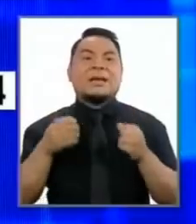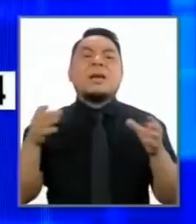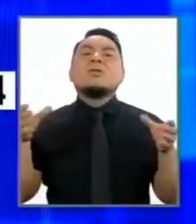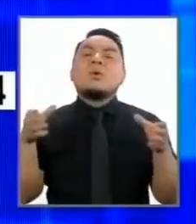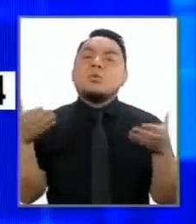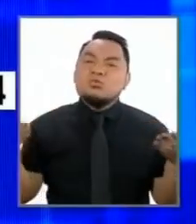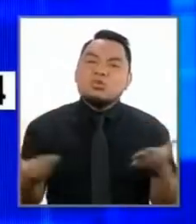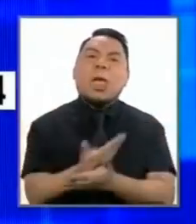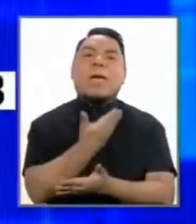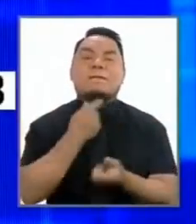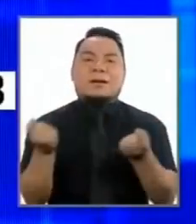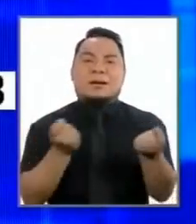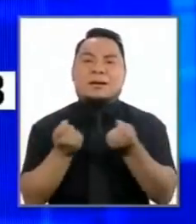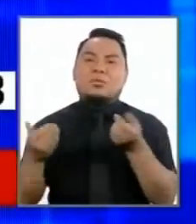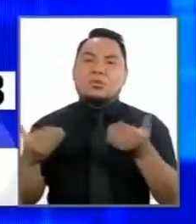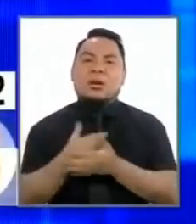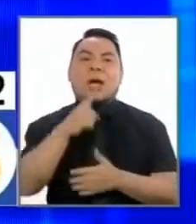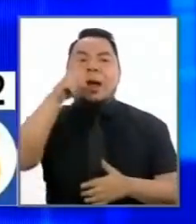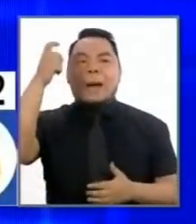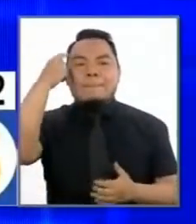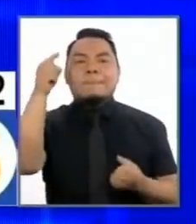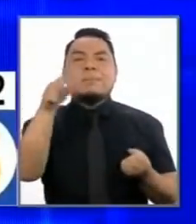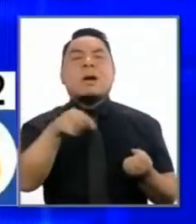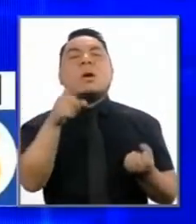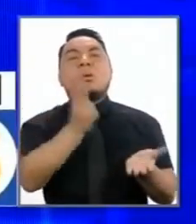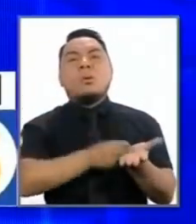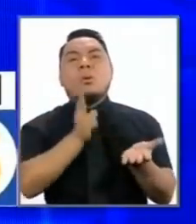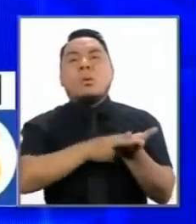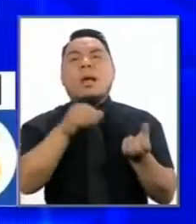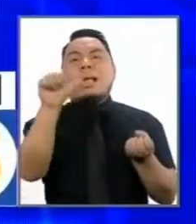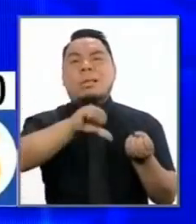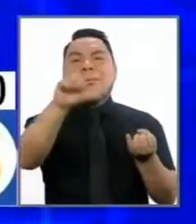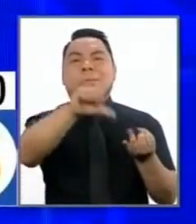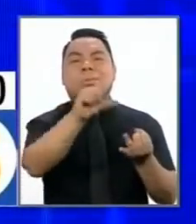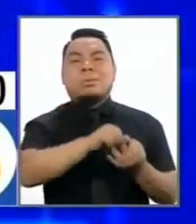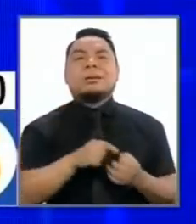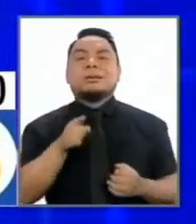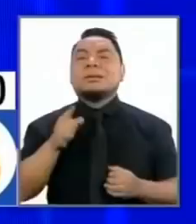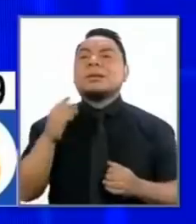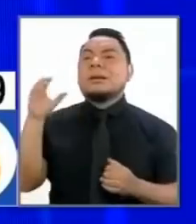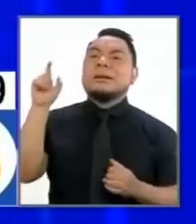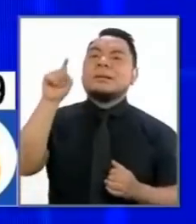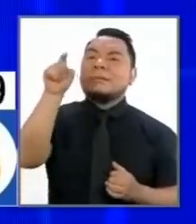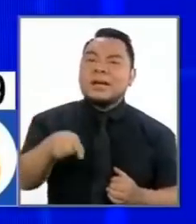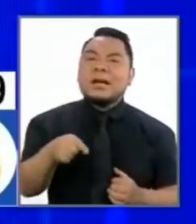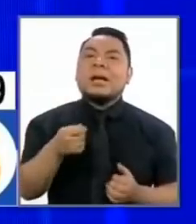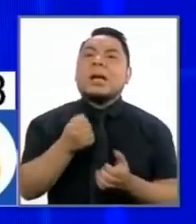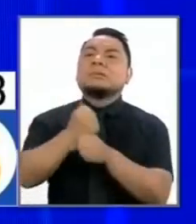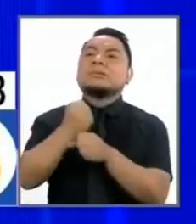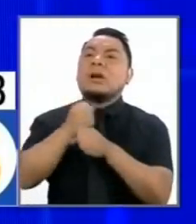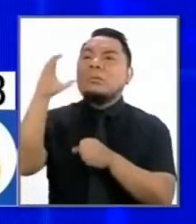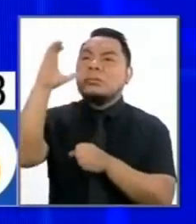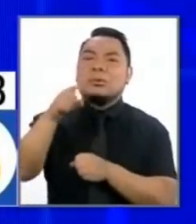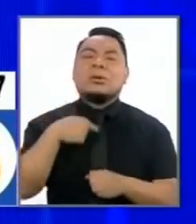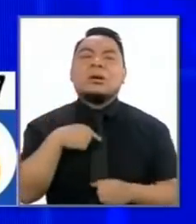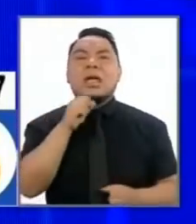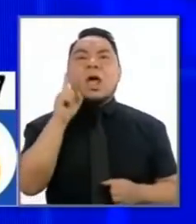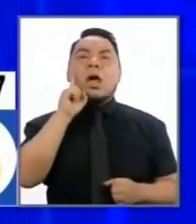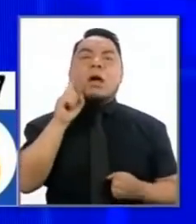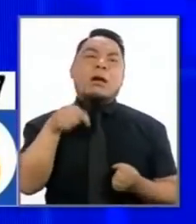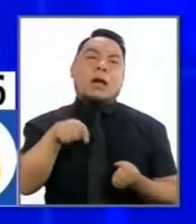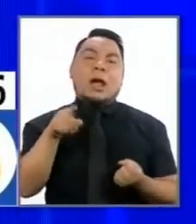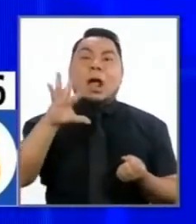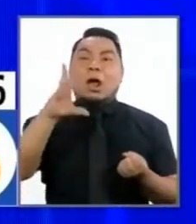nueva no más politiqueros baratos que vienen a buscar chamba y dicen ama sua